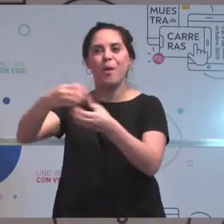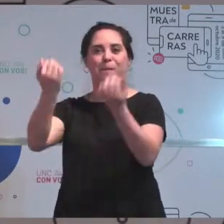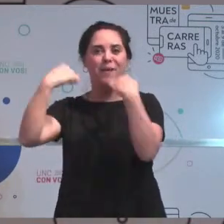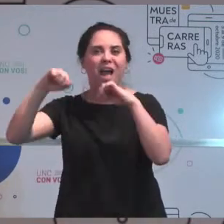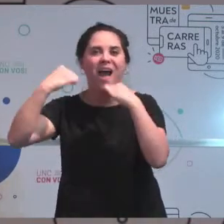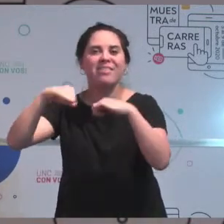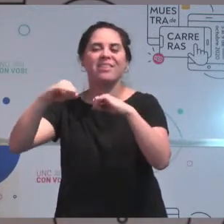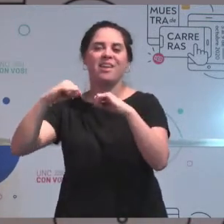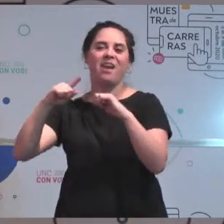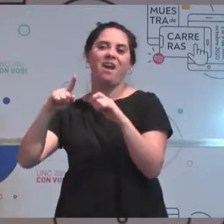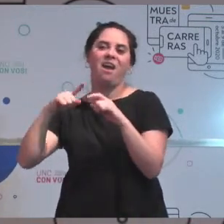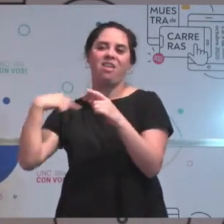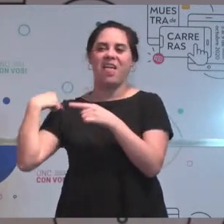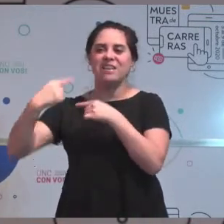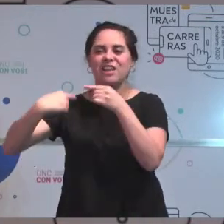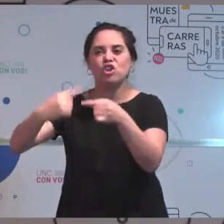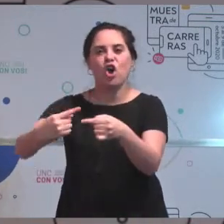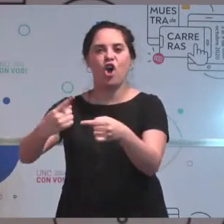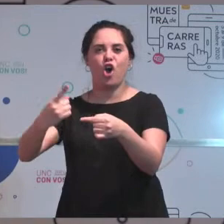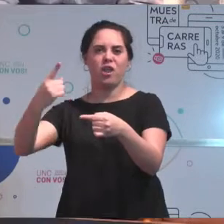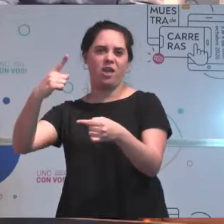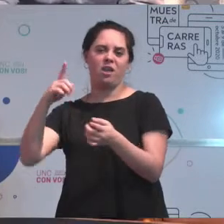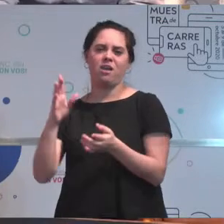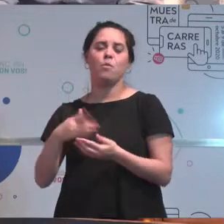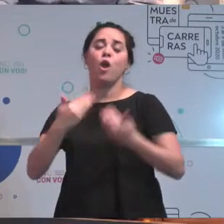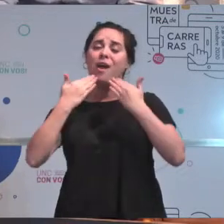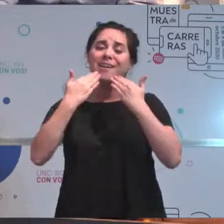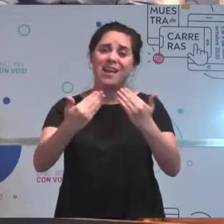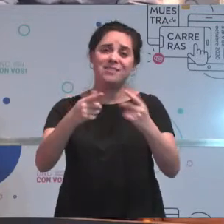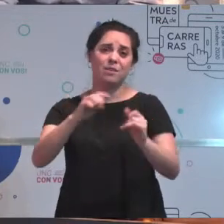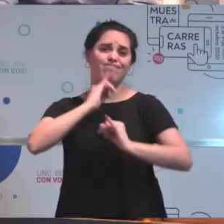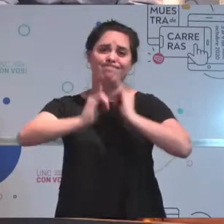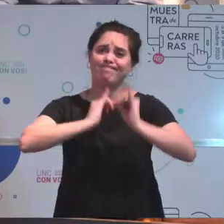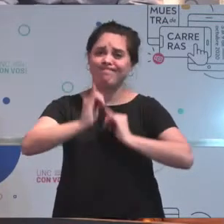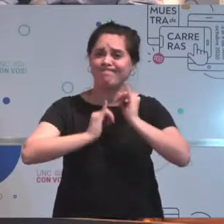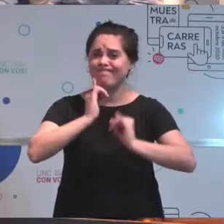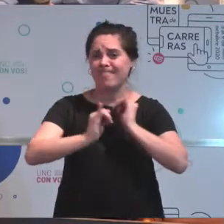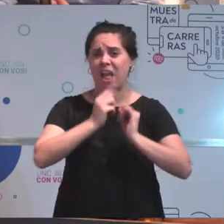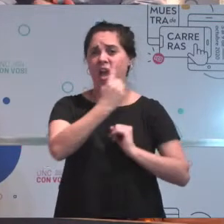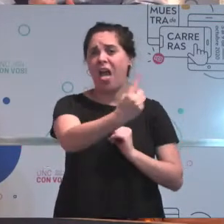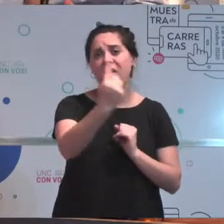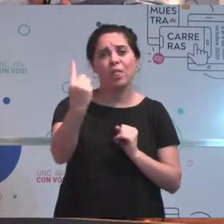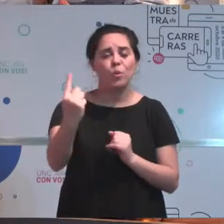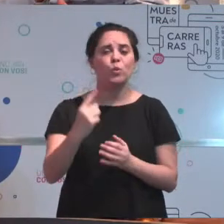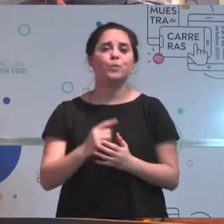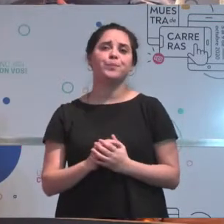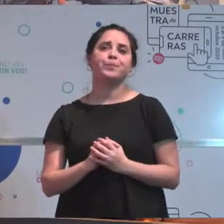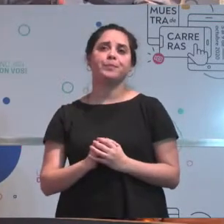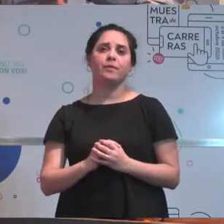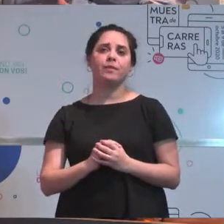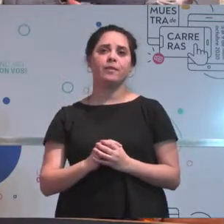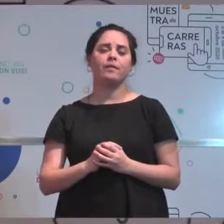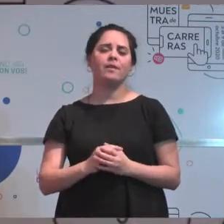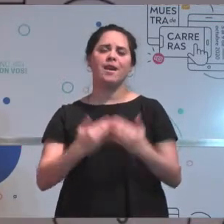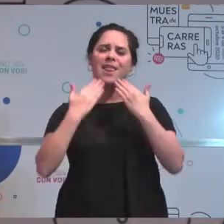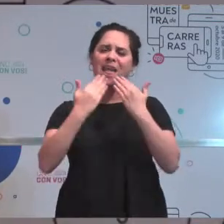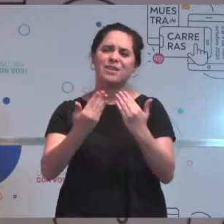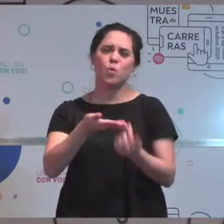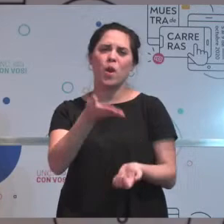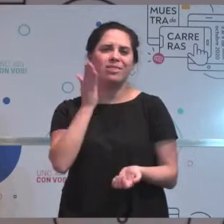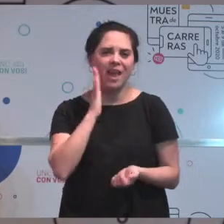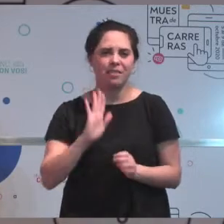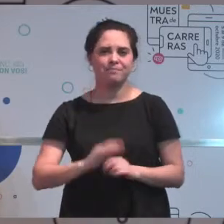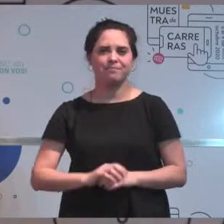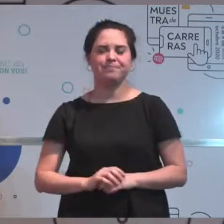trayectoria. Bueno, muchas gracias por compartirnos sus relatos. Hasta luego. Gracias, buenas tardes. Gracias a ustedes por invitar.